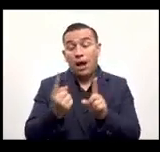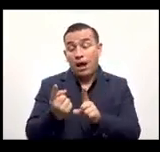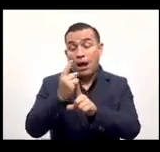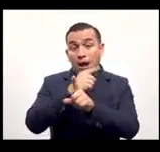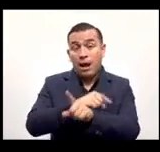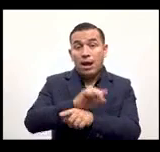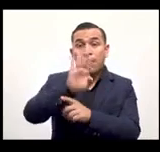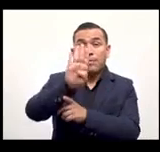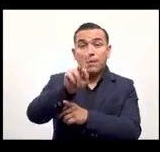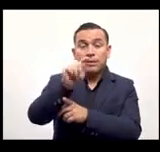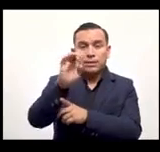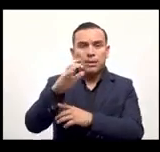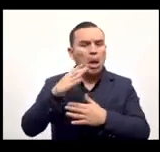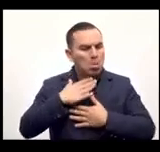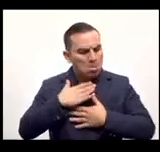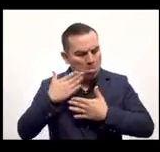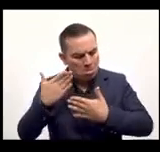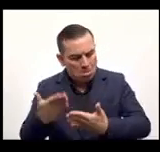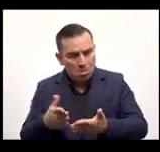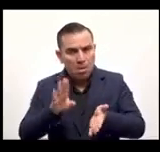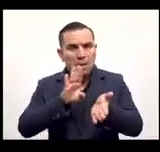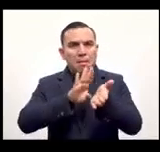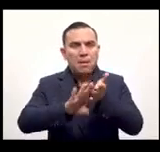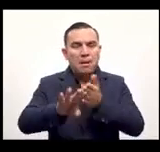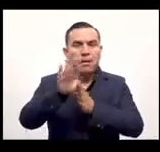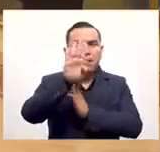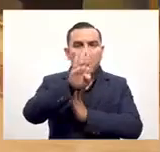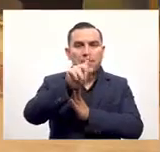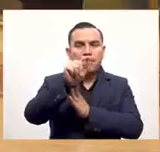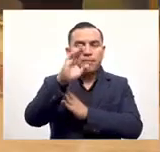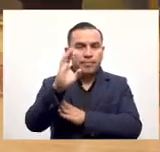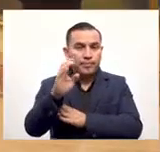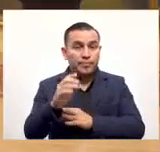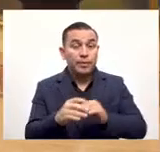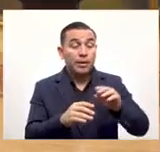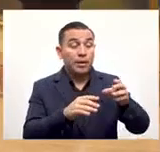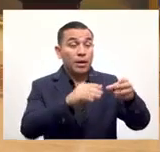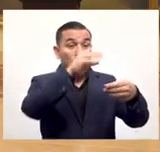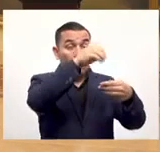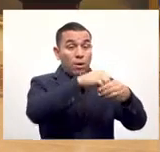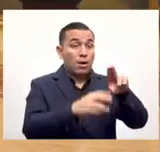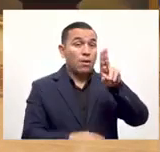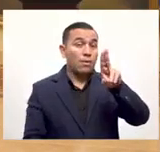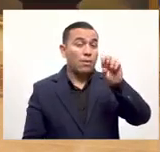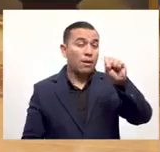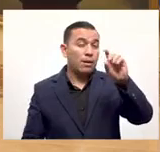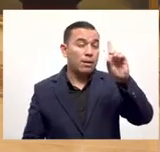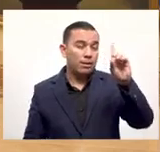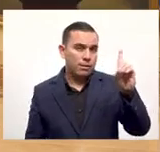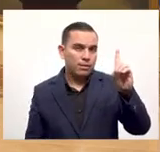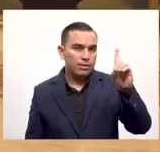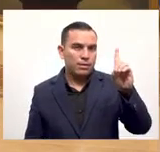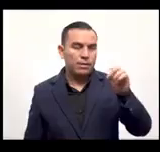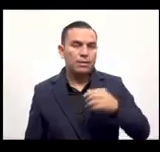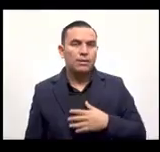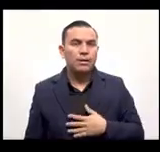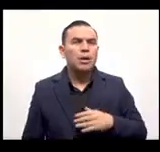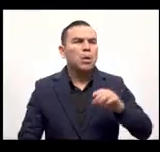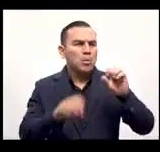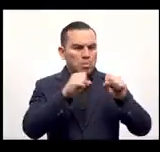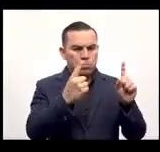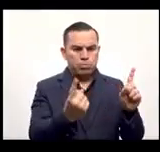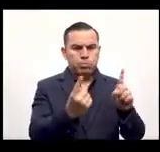qué? porque él quiere voluntariamente él quiere comprar 22 dólares en bitcoin de los dólares que tiene en su cuenta quiere comprar bitcoin